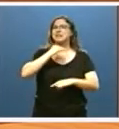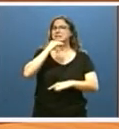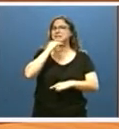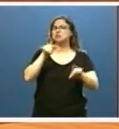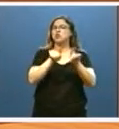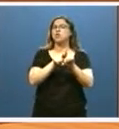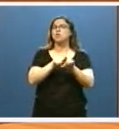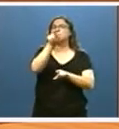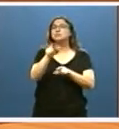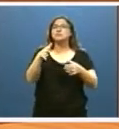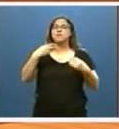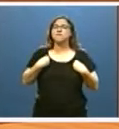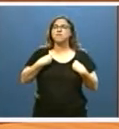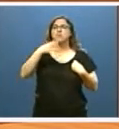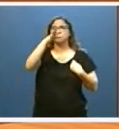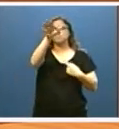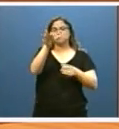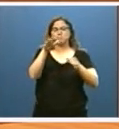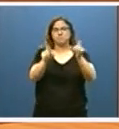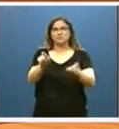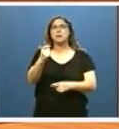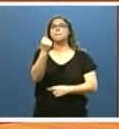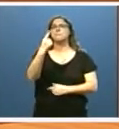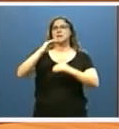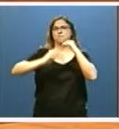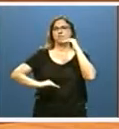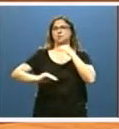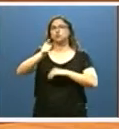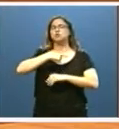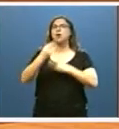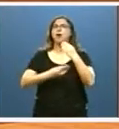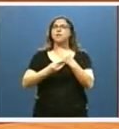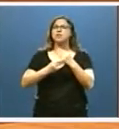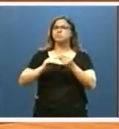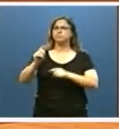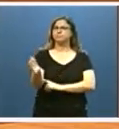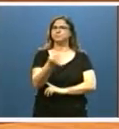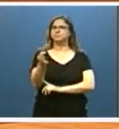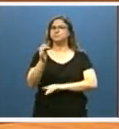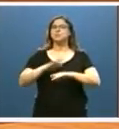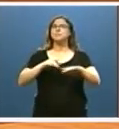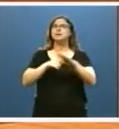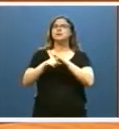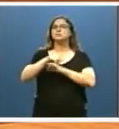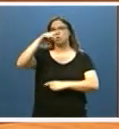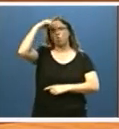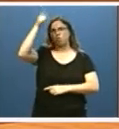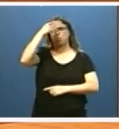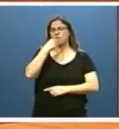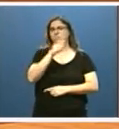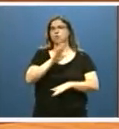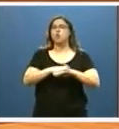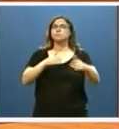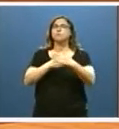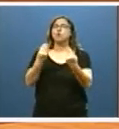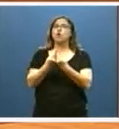de menos de mil habitantes. Estamos impulsando fórmulas más eficaces para la gestión de bienes de interés cultural a través de